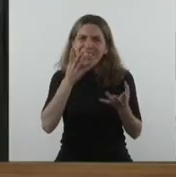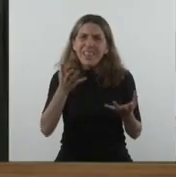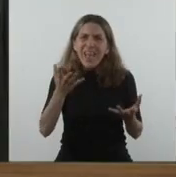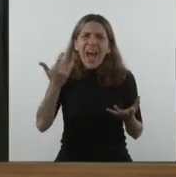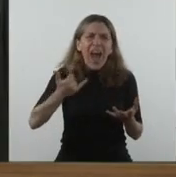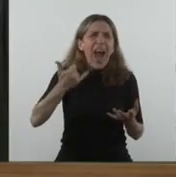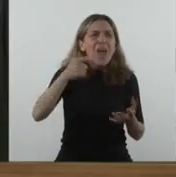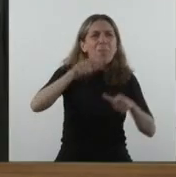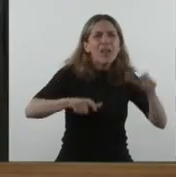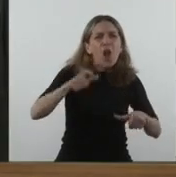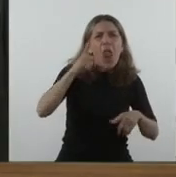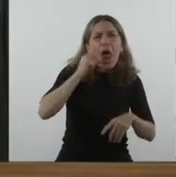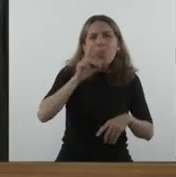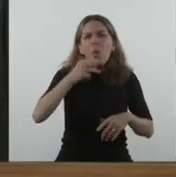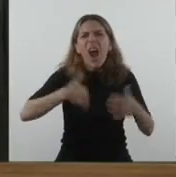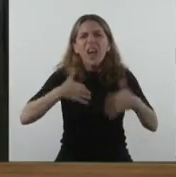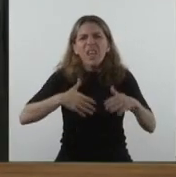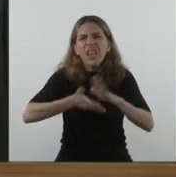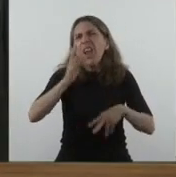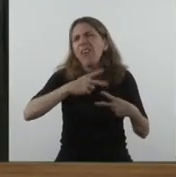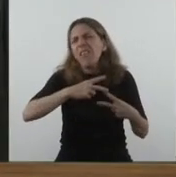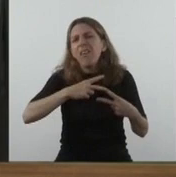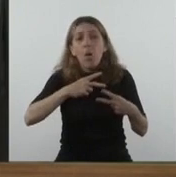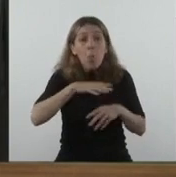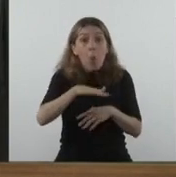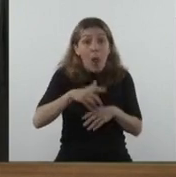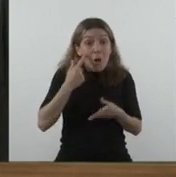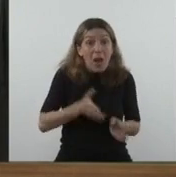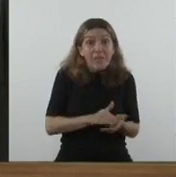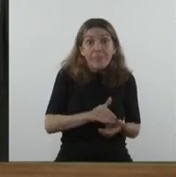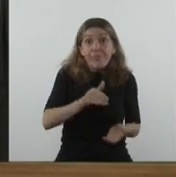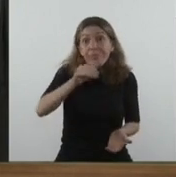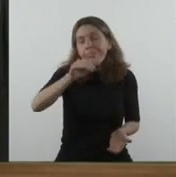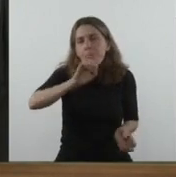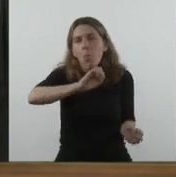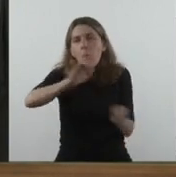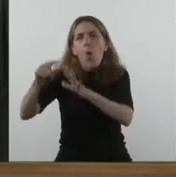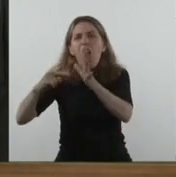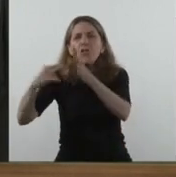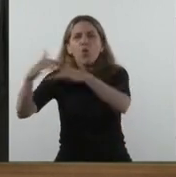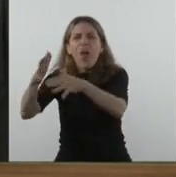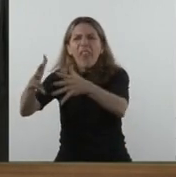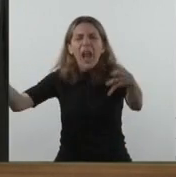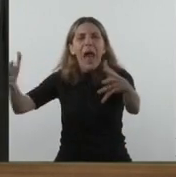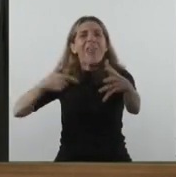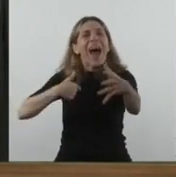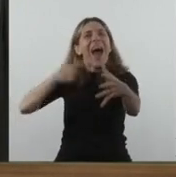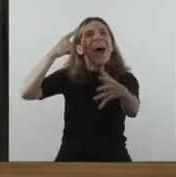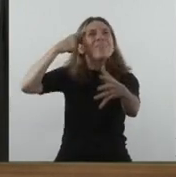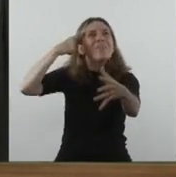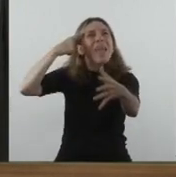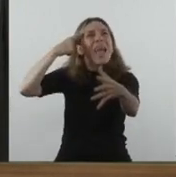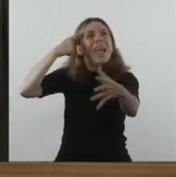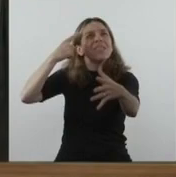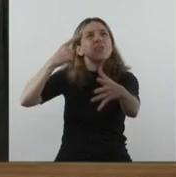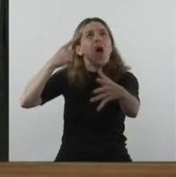argentino, Argentina, emigrar de sus pueblos pensando que en las grandes ciudades va a encontrar un futuro que generalmente no